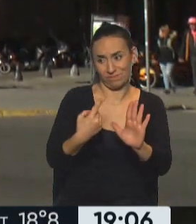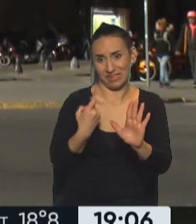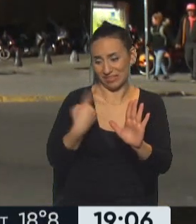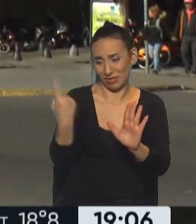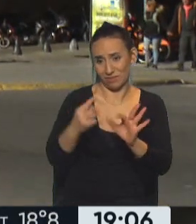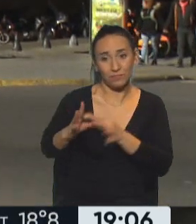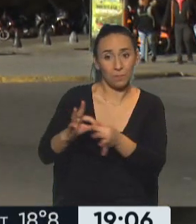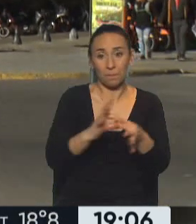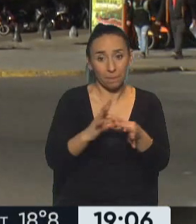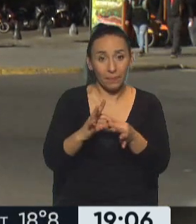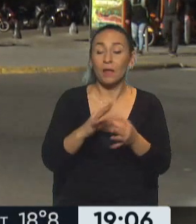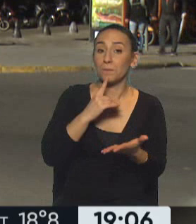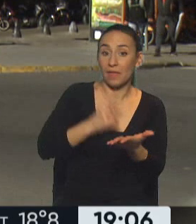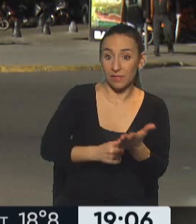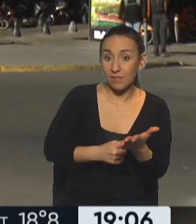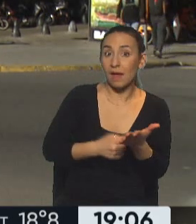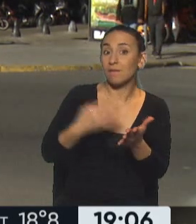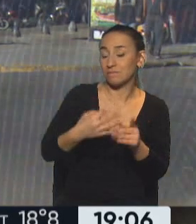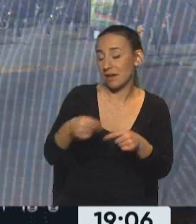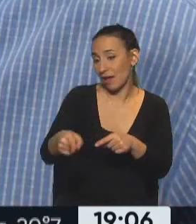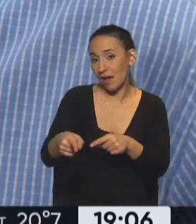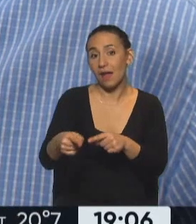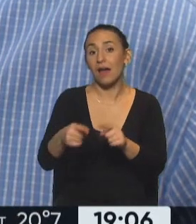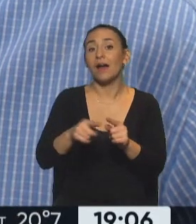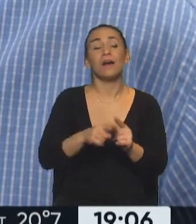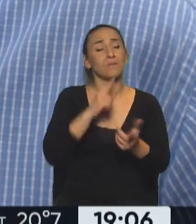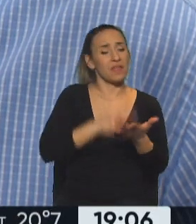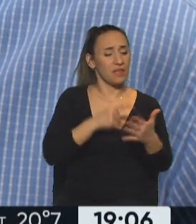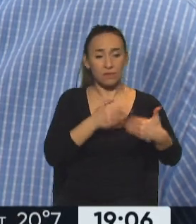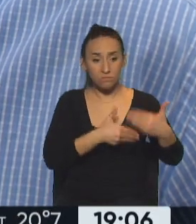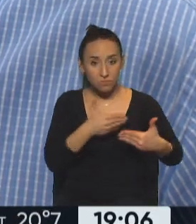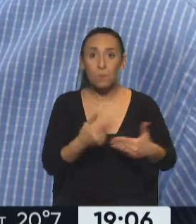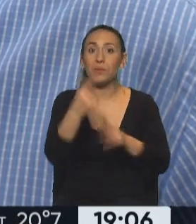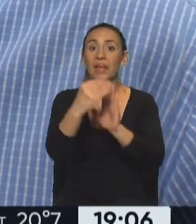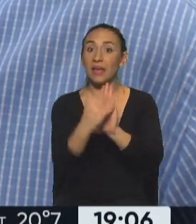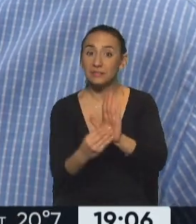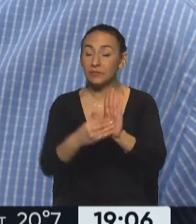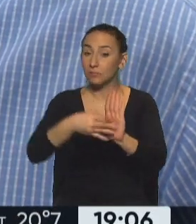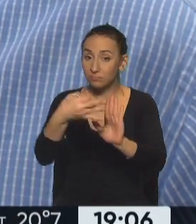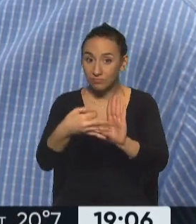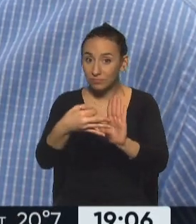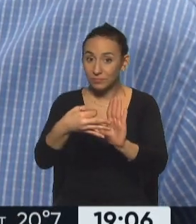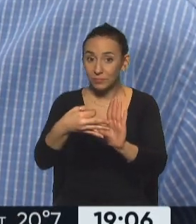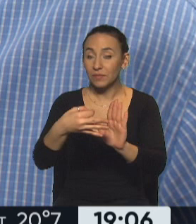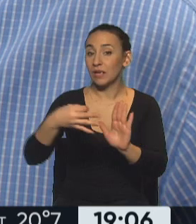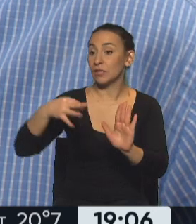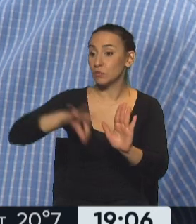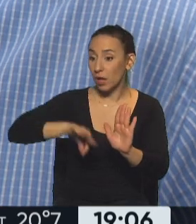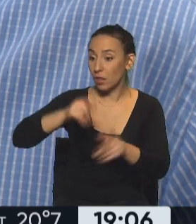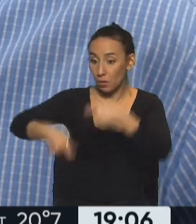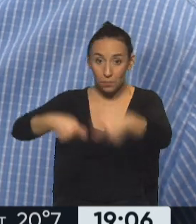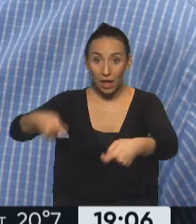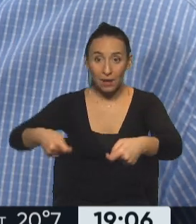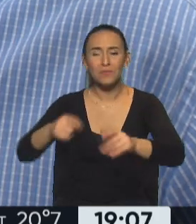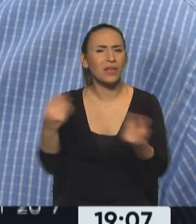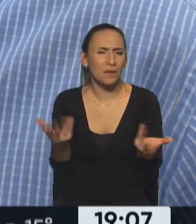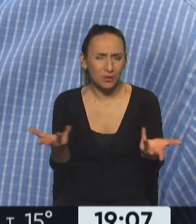y forma a las cadenas productivas para que los productos salgan a los precios empresariales razonables y que los salarios pueden pagar. Lo que pasó es